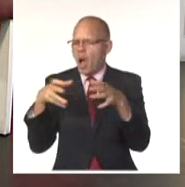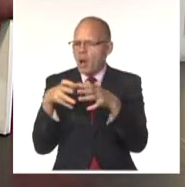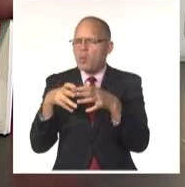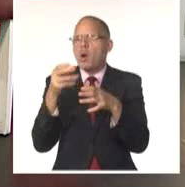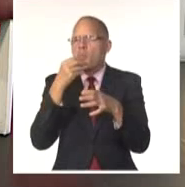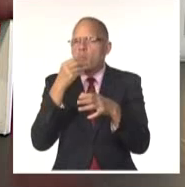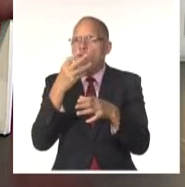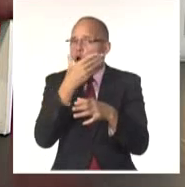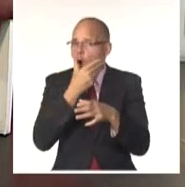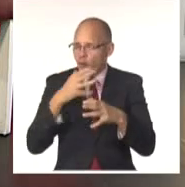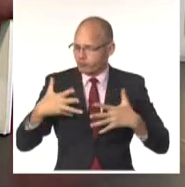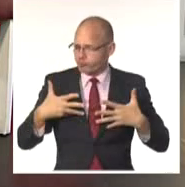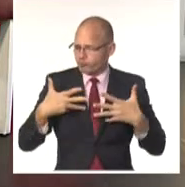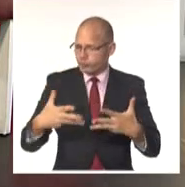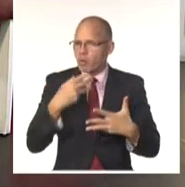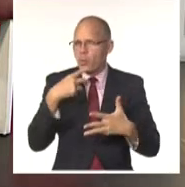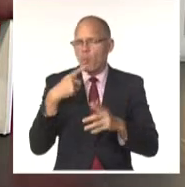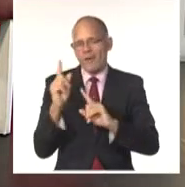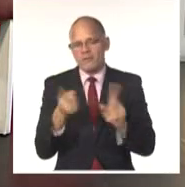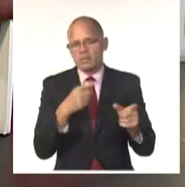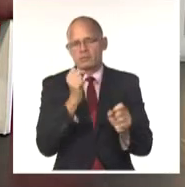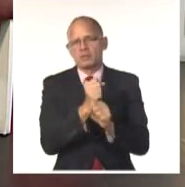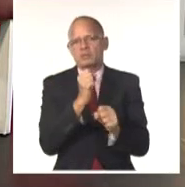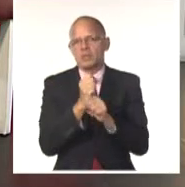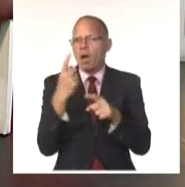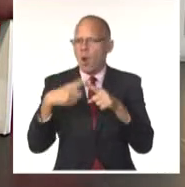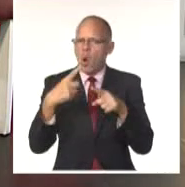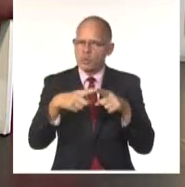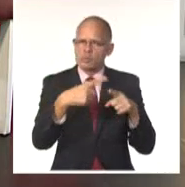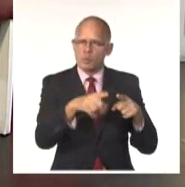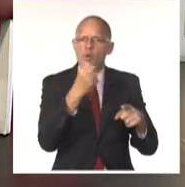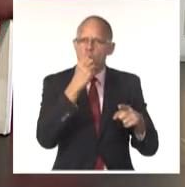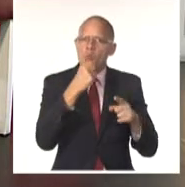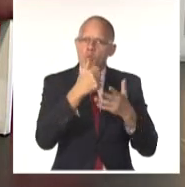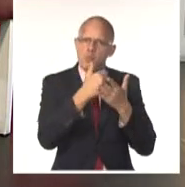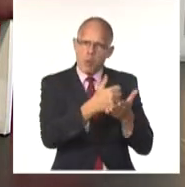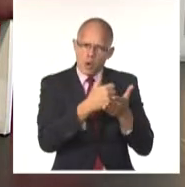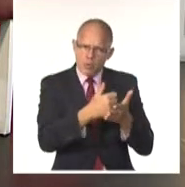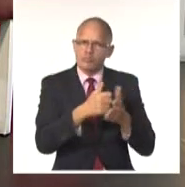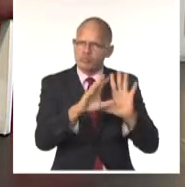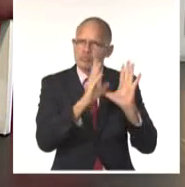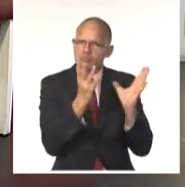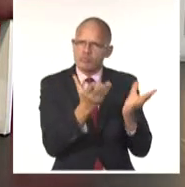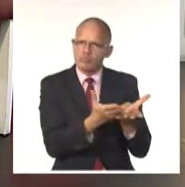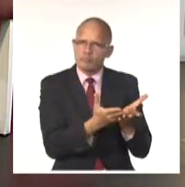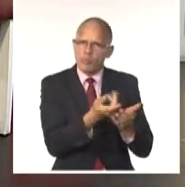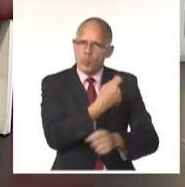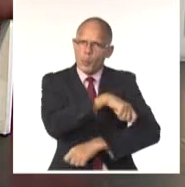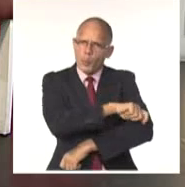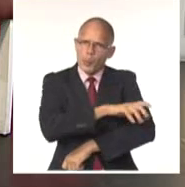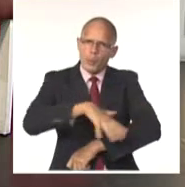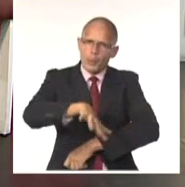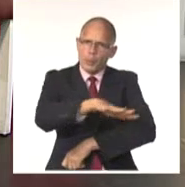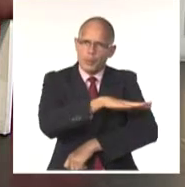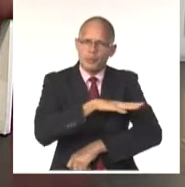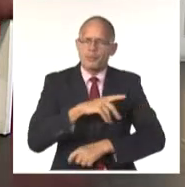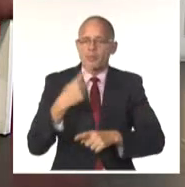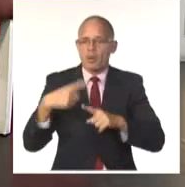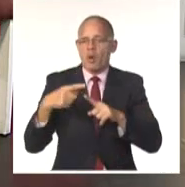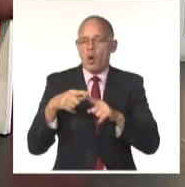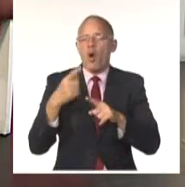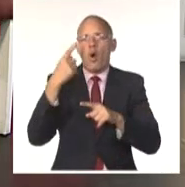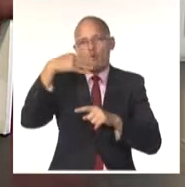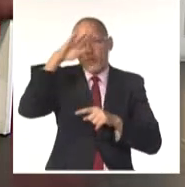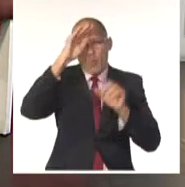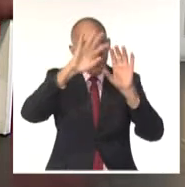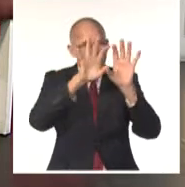dispuestas a trabajar en condiciones de campaña codo con codo junto a nuestro pueblo. Los comités municipales de la UJC en todo el